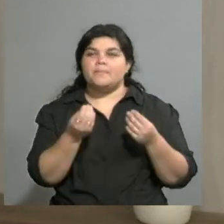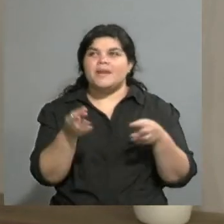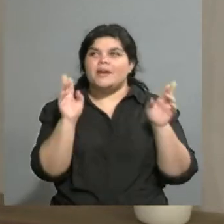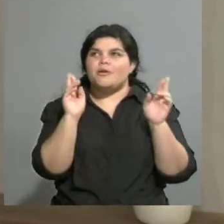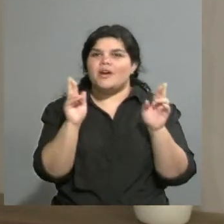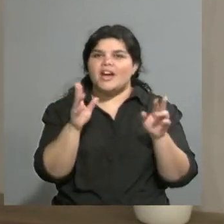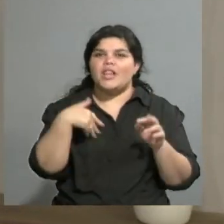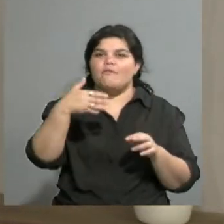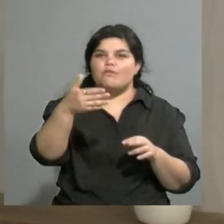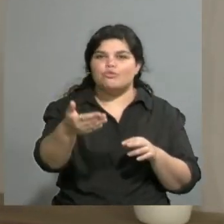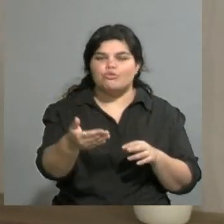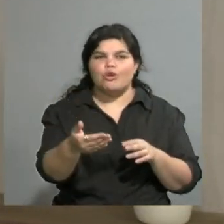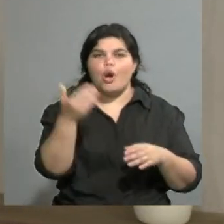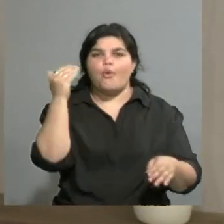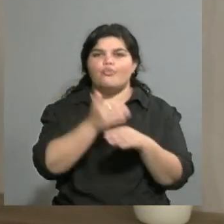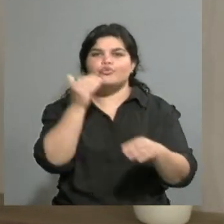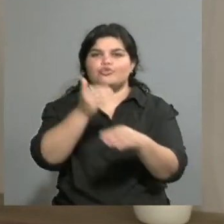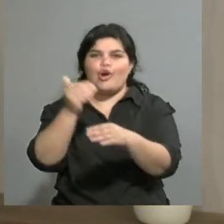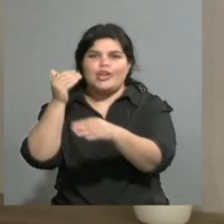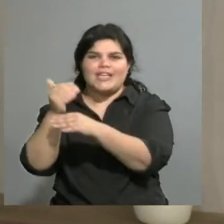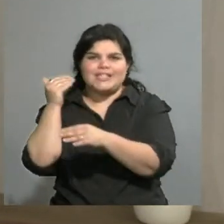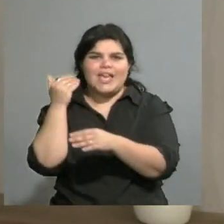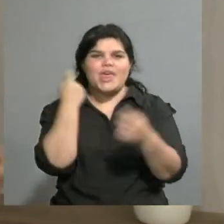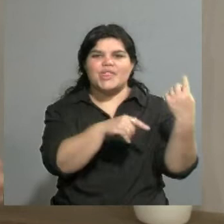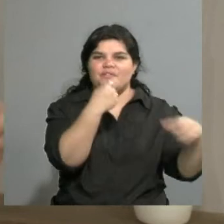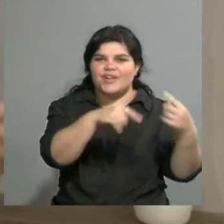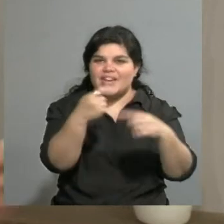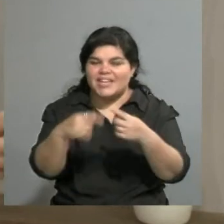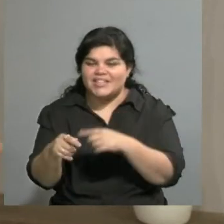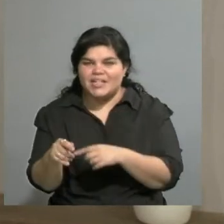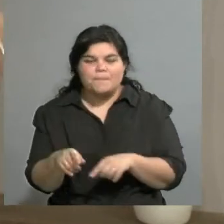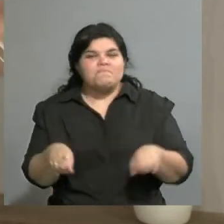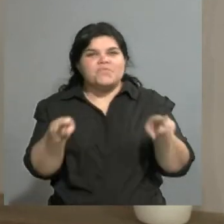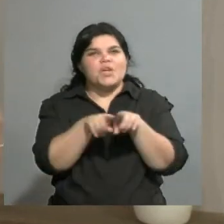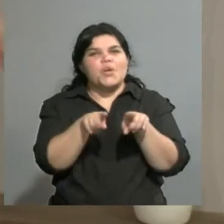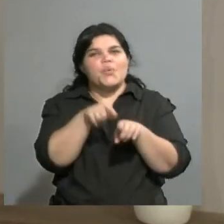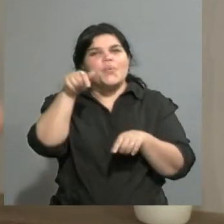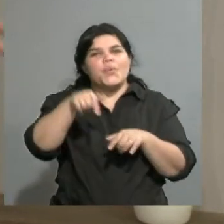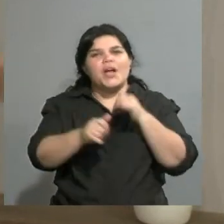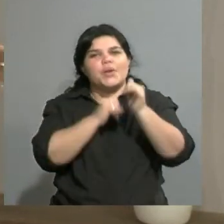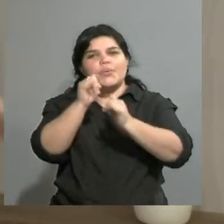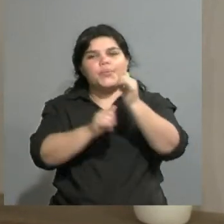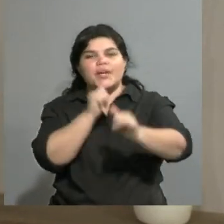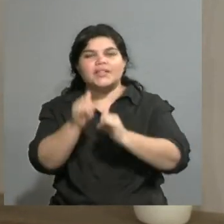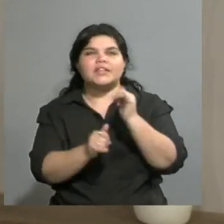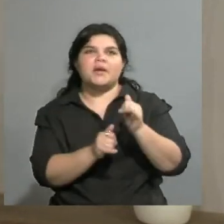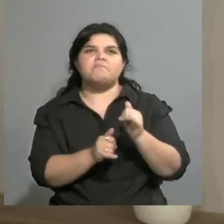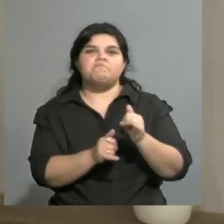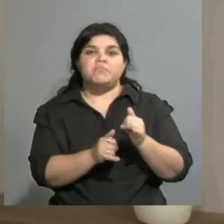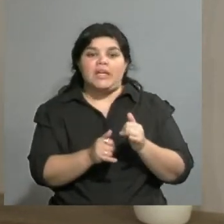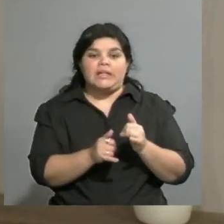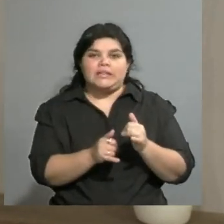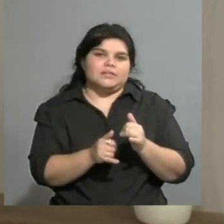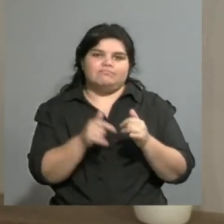funciones más y seguramente va a ser así, ¿no? Y además con esto de estar contando las horas, los días para que lleguen las